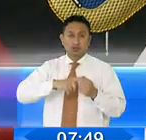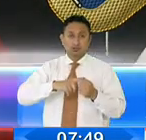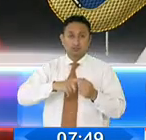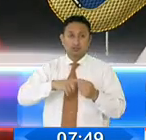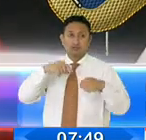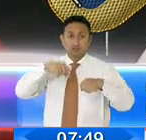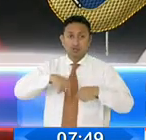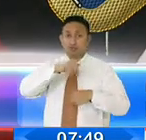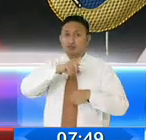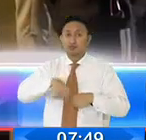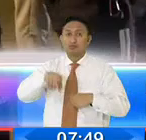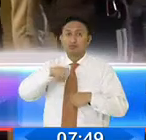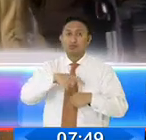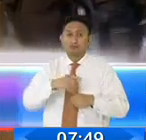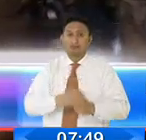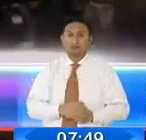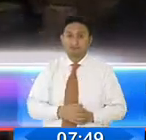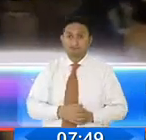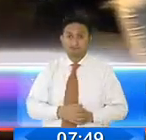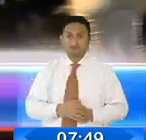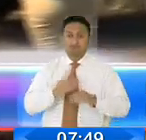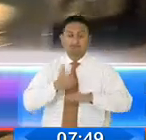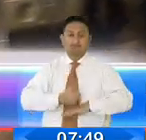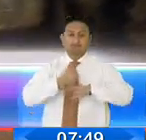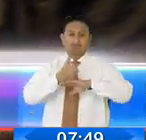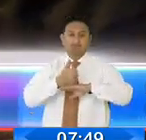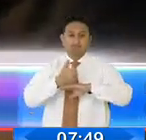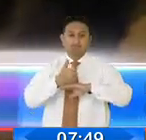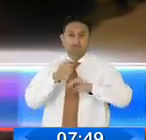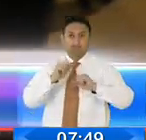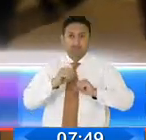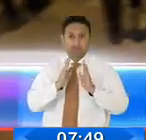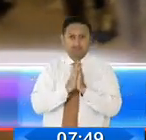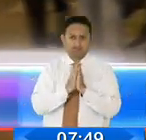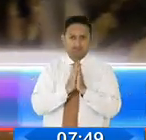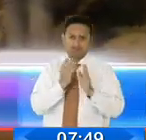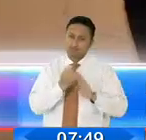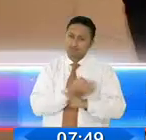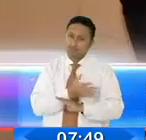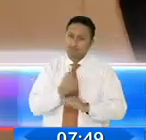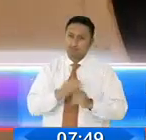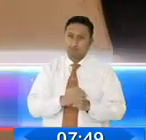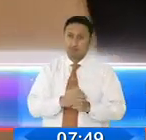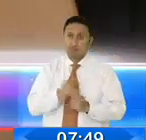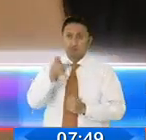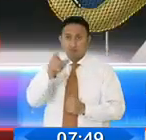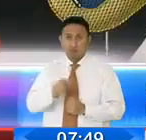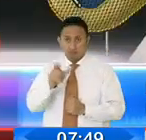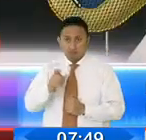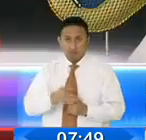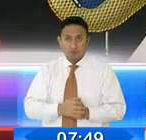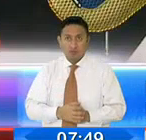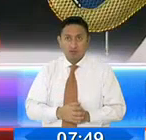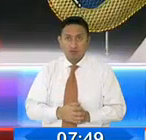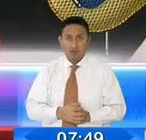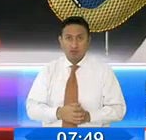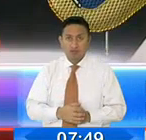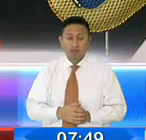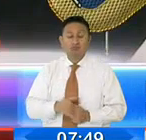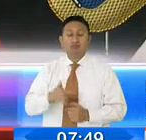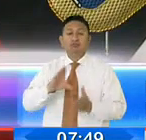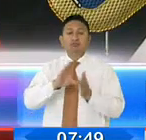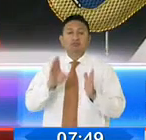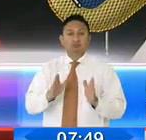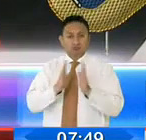Quito no podrán funcionar. Autoridades hacen las siguientes recomendaciones a la población. Instamos a la